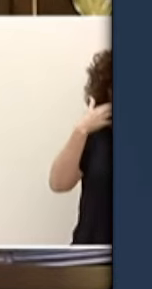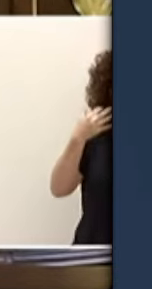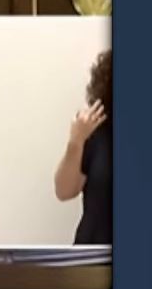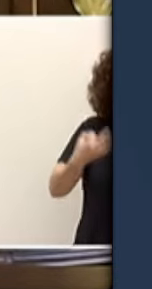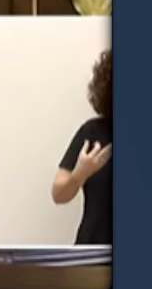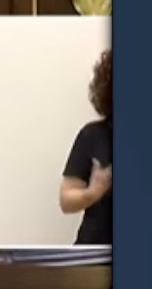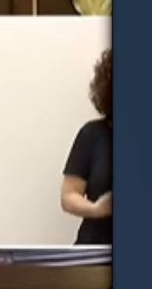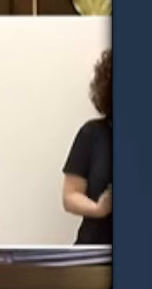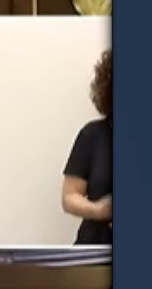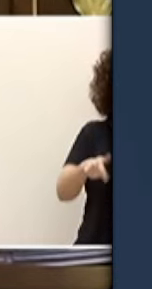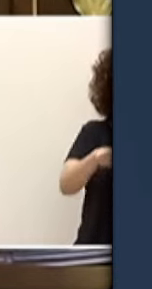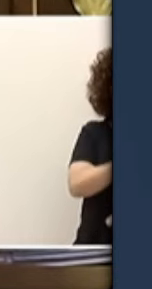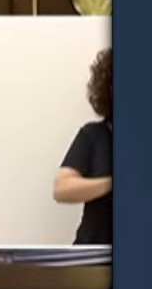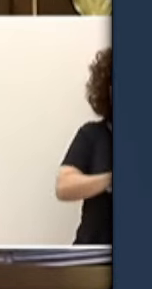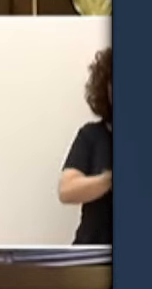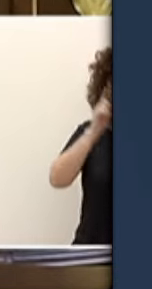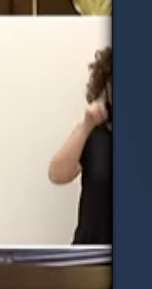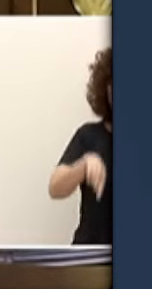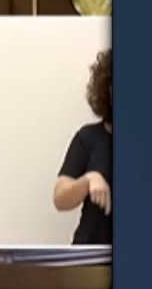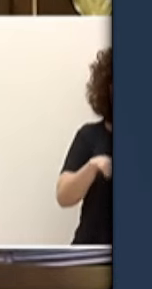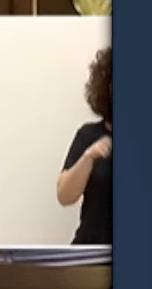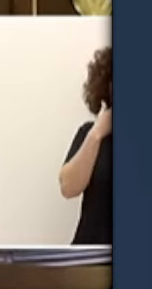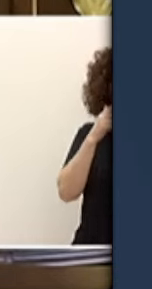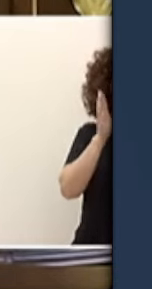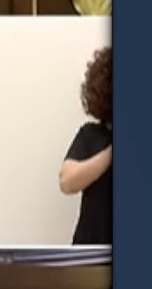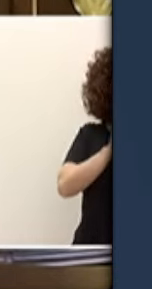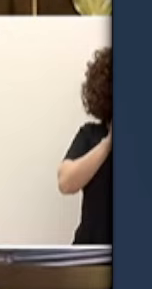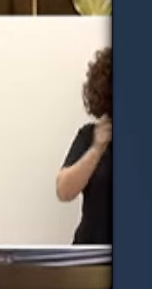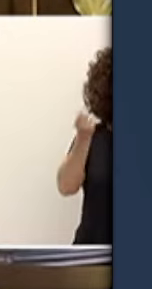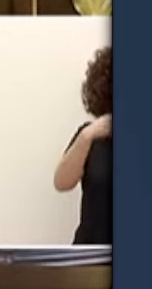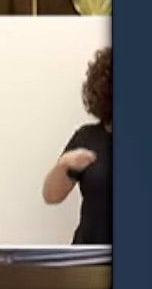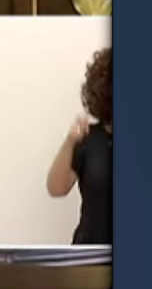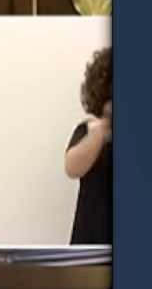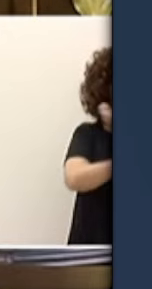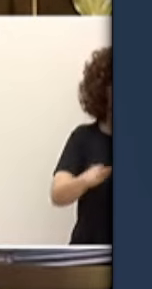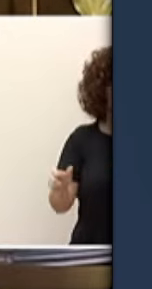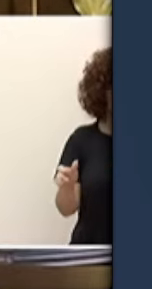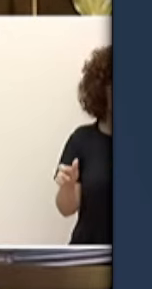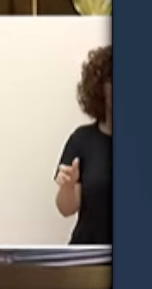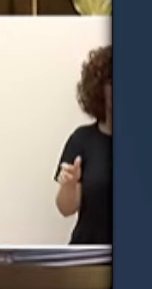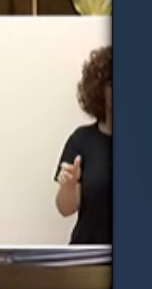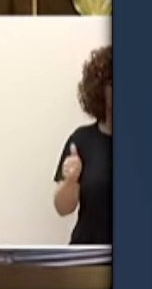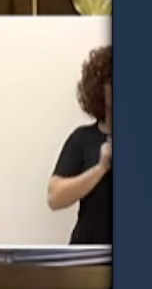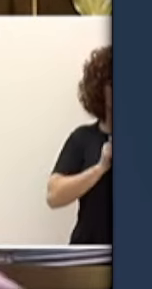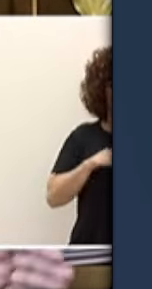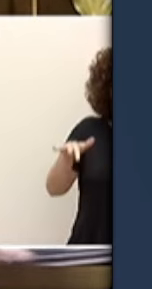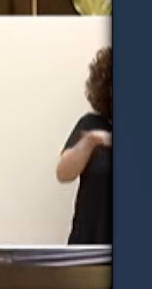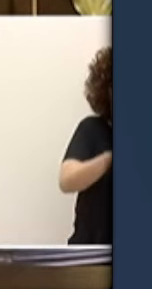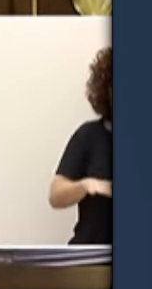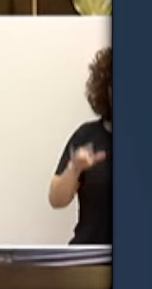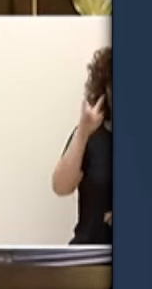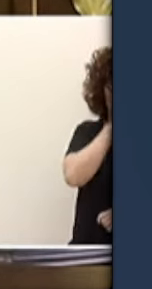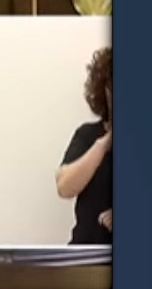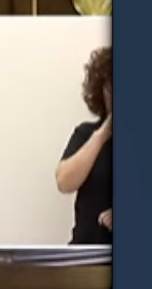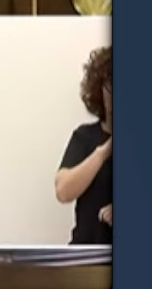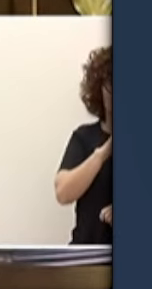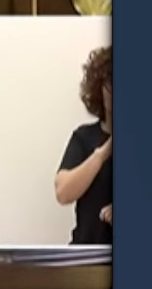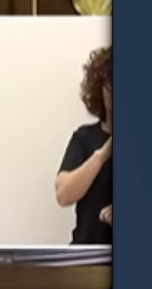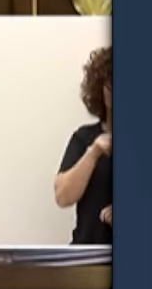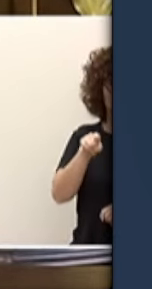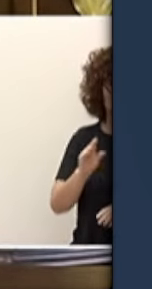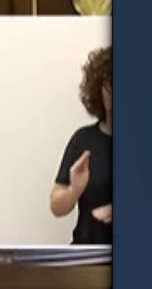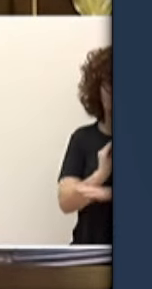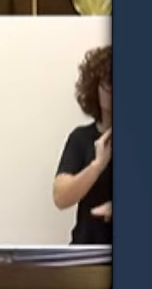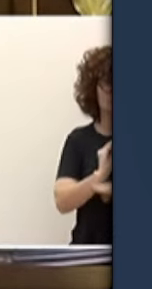del tráfico de personas que operan en Canarias están financiando el terrorismo internacional es decir una doble amenaza para la